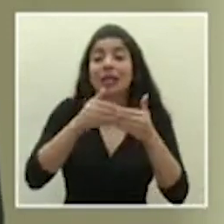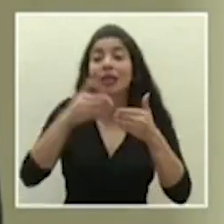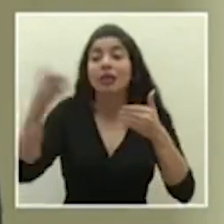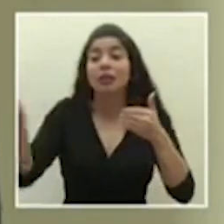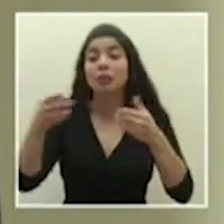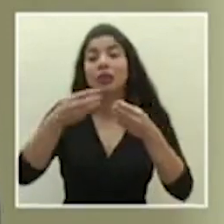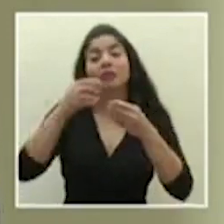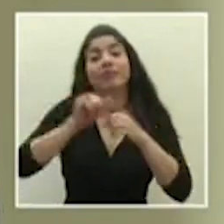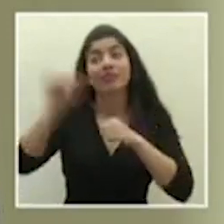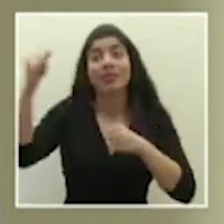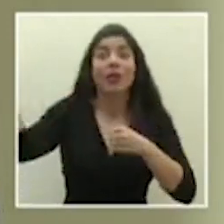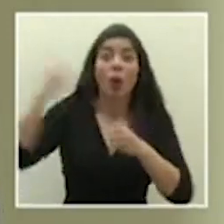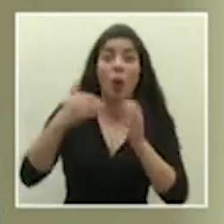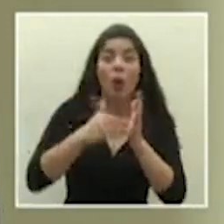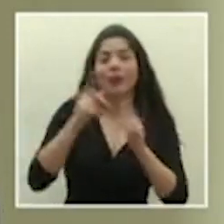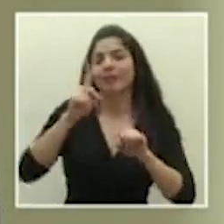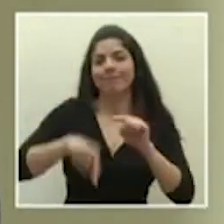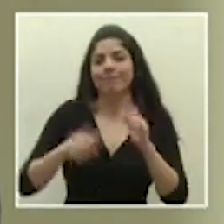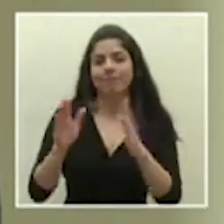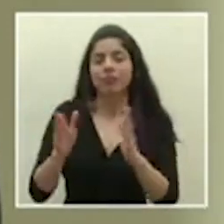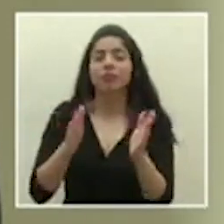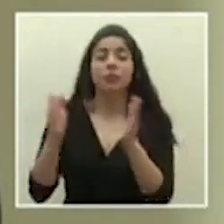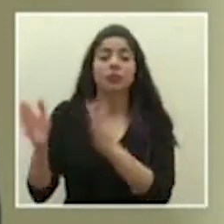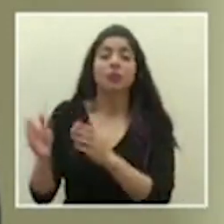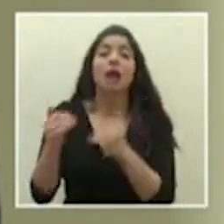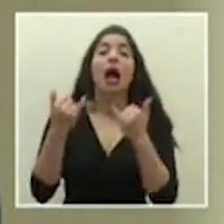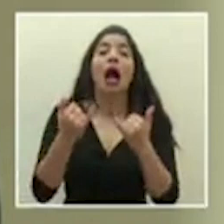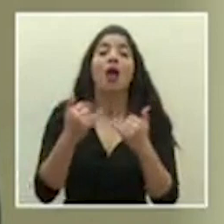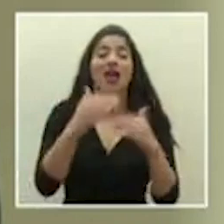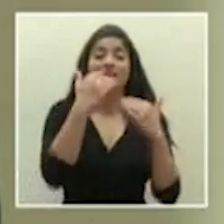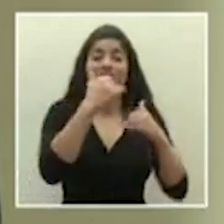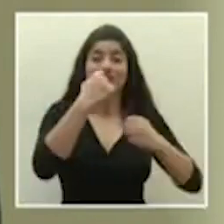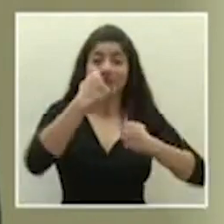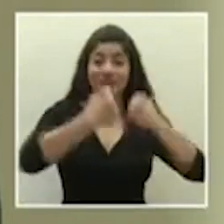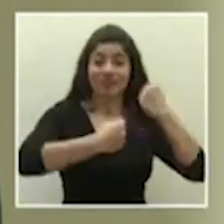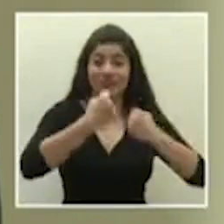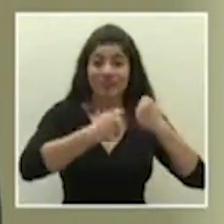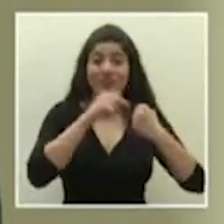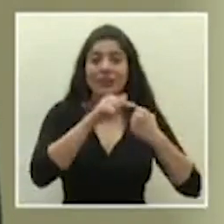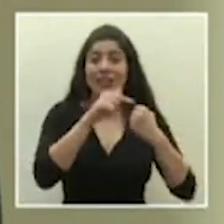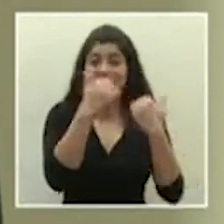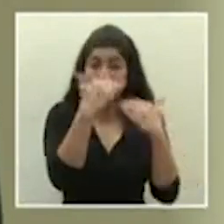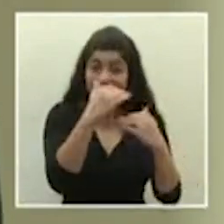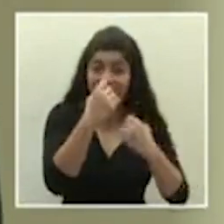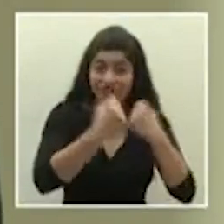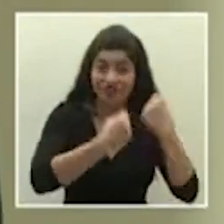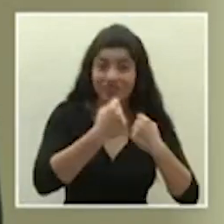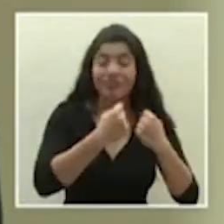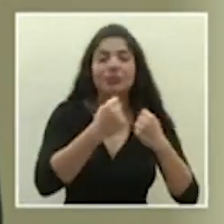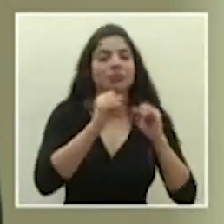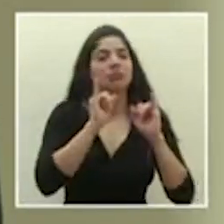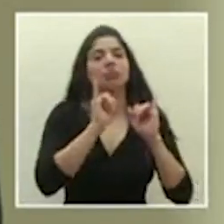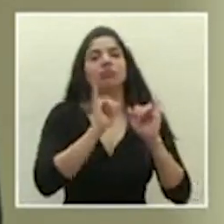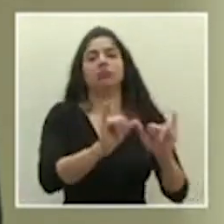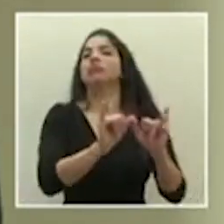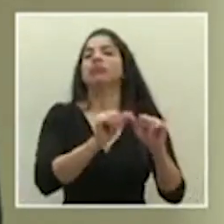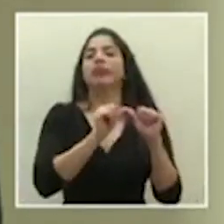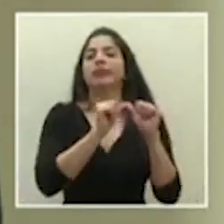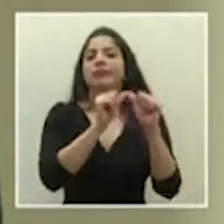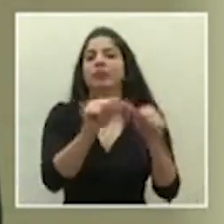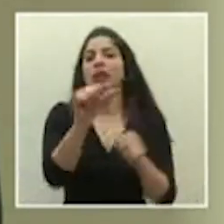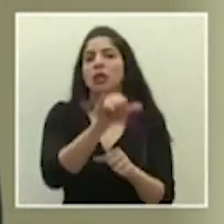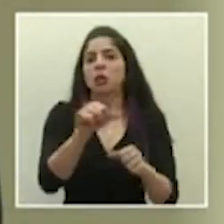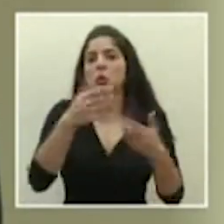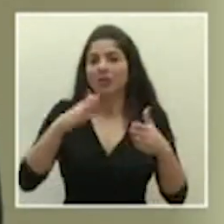Con respecto a la restricción vehicular, esta permanecerá de la misma forma en que hemos venido operando.